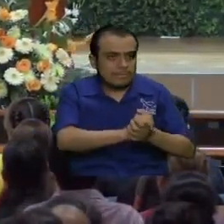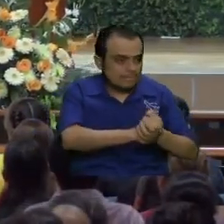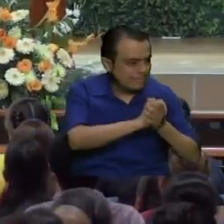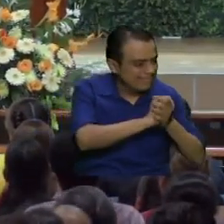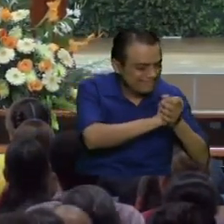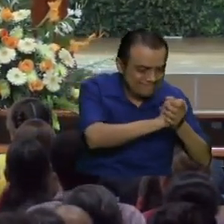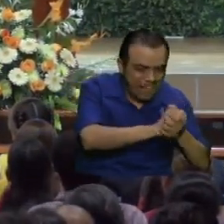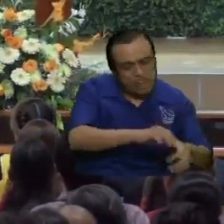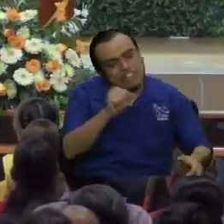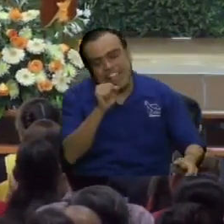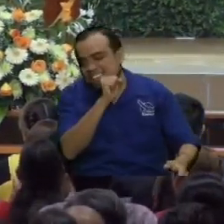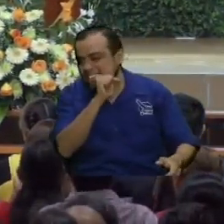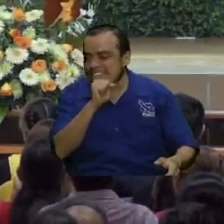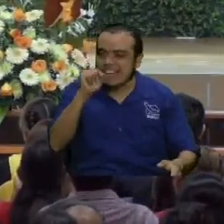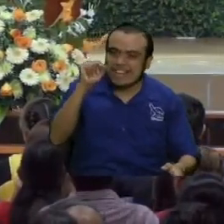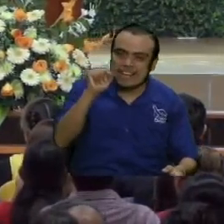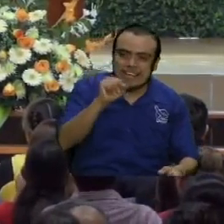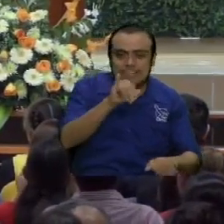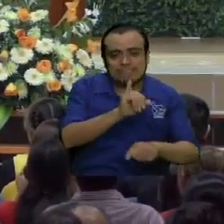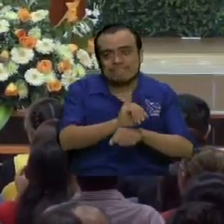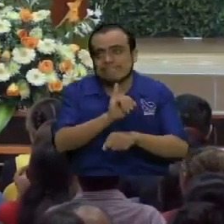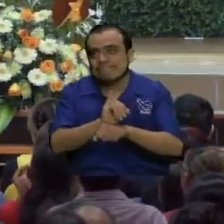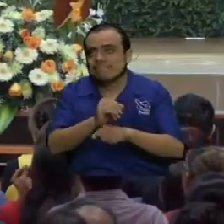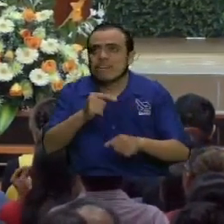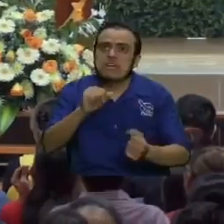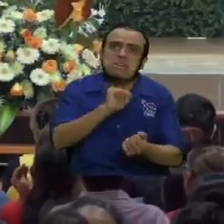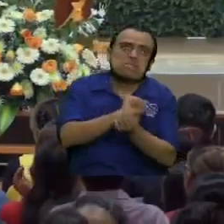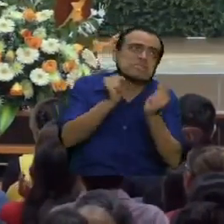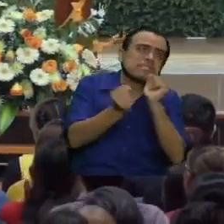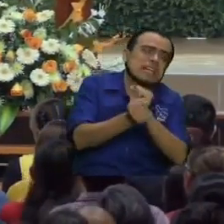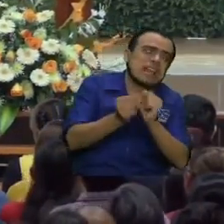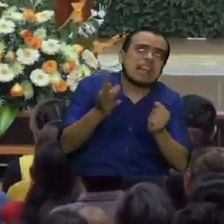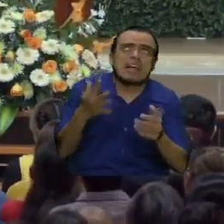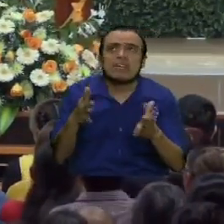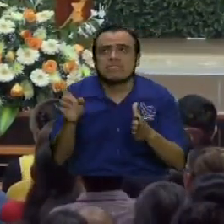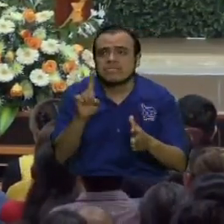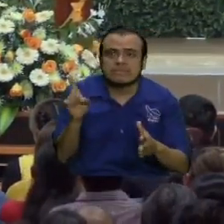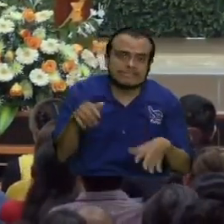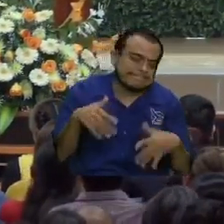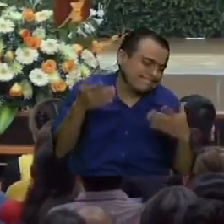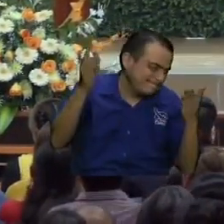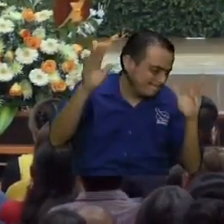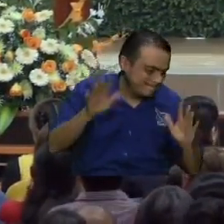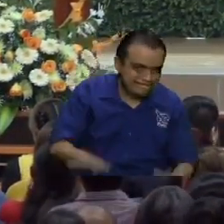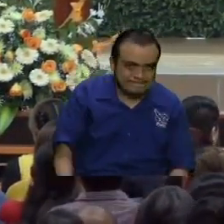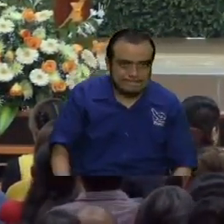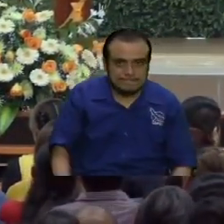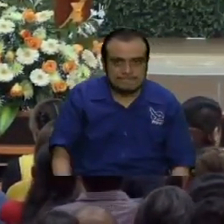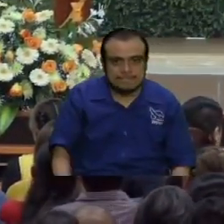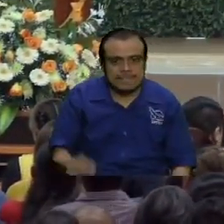vamos a cantar. Ya no soy esclavo del Dios, yo soy.